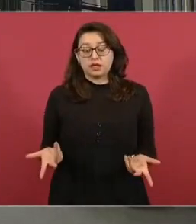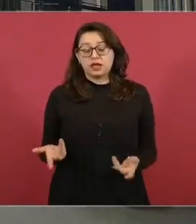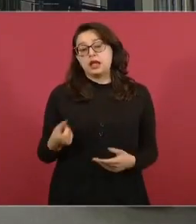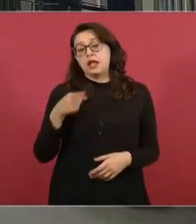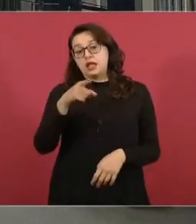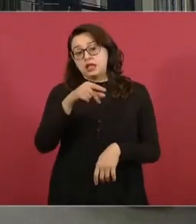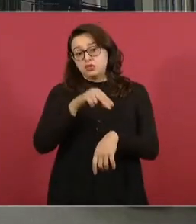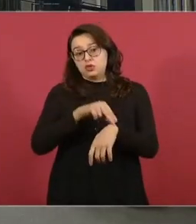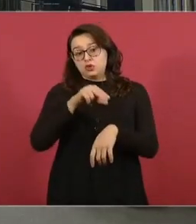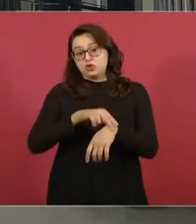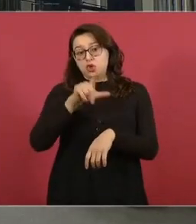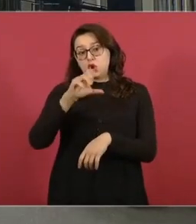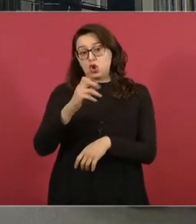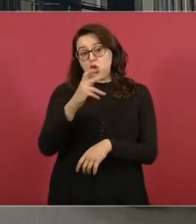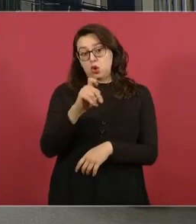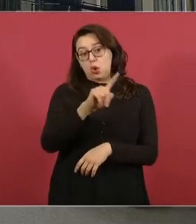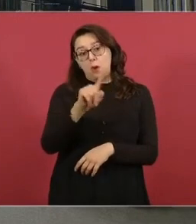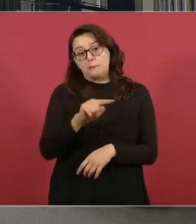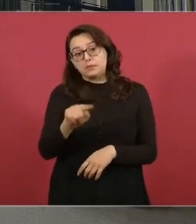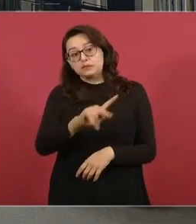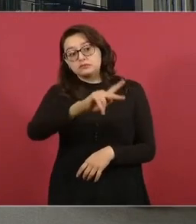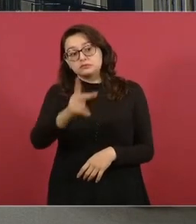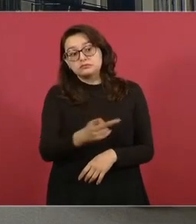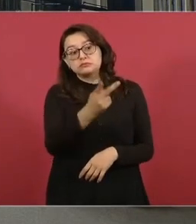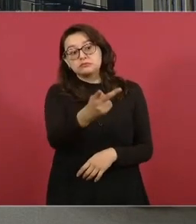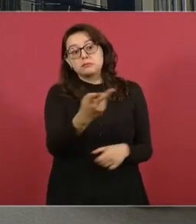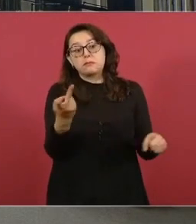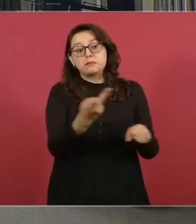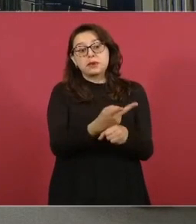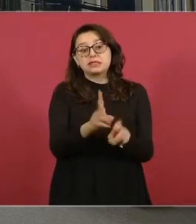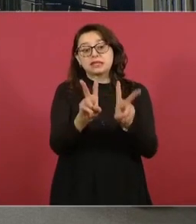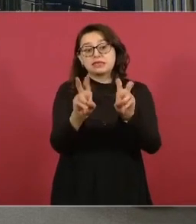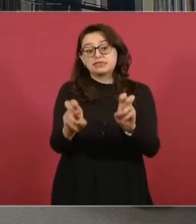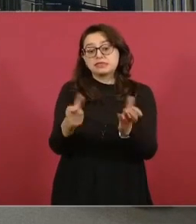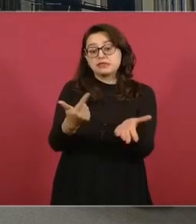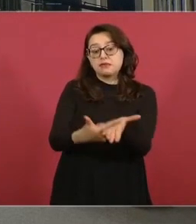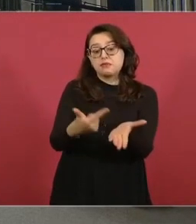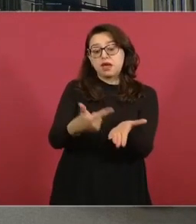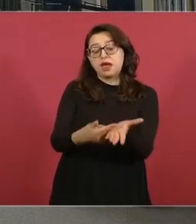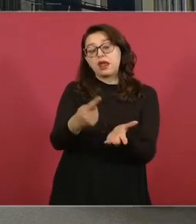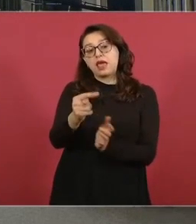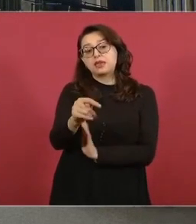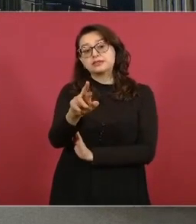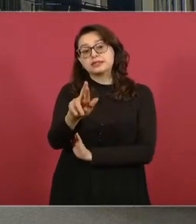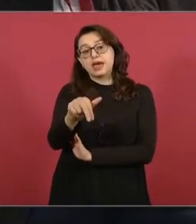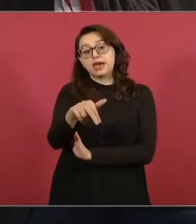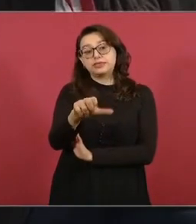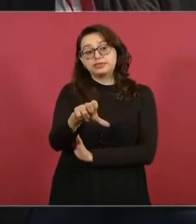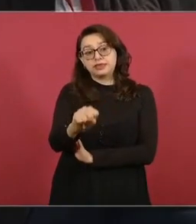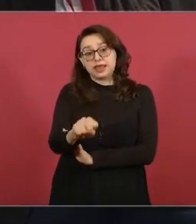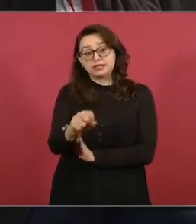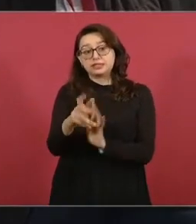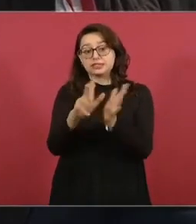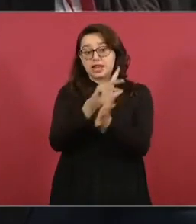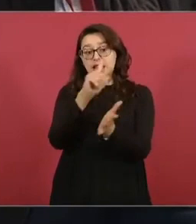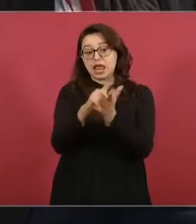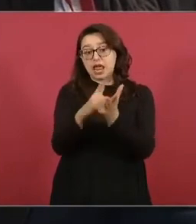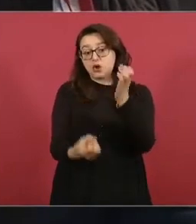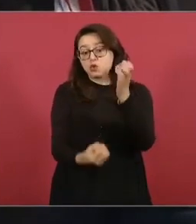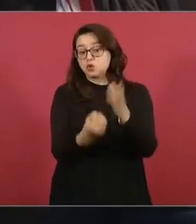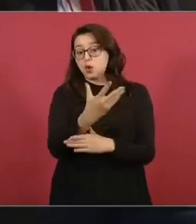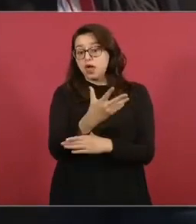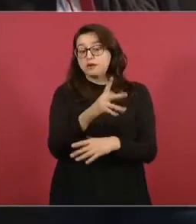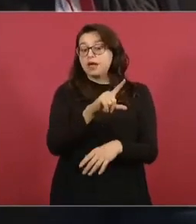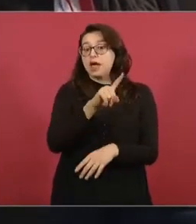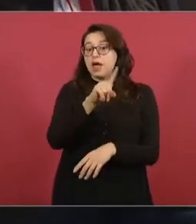Ridaura quisiera conocer cómo va el tema de las grasas trans si ya hay algunas empresas que se han adherido a esta política